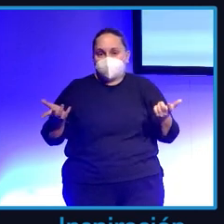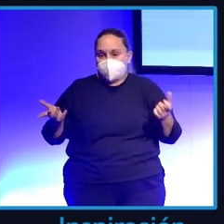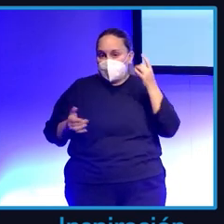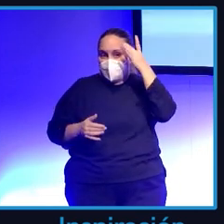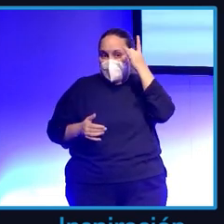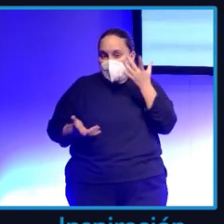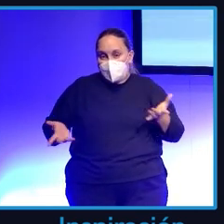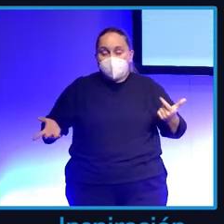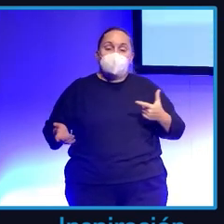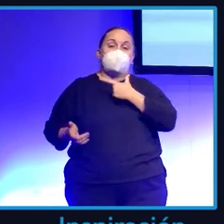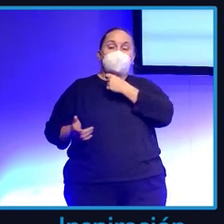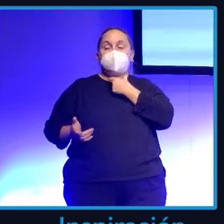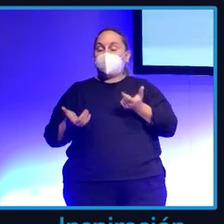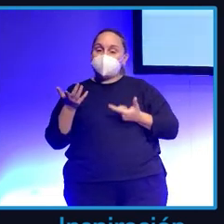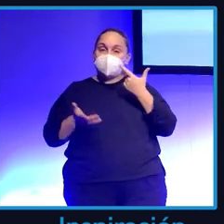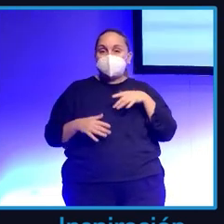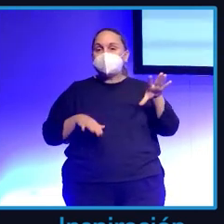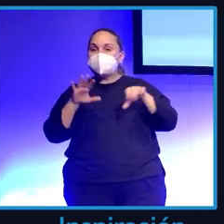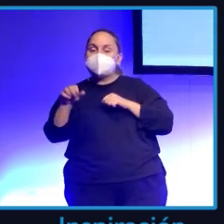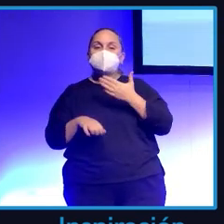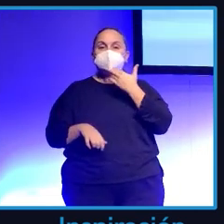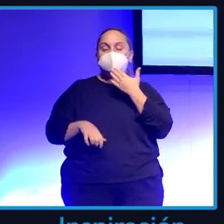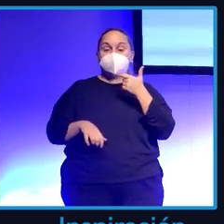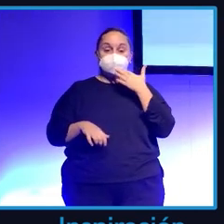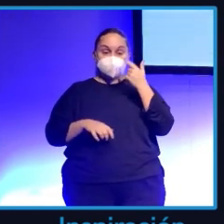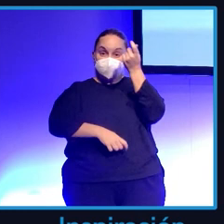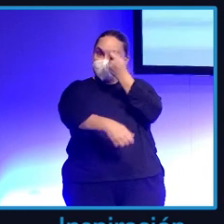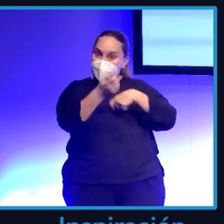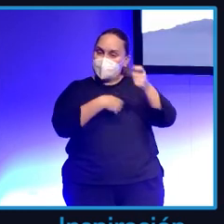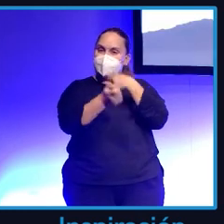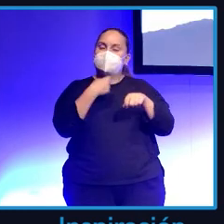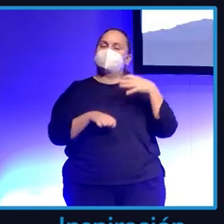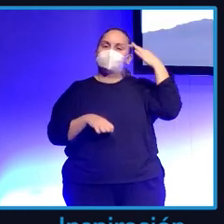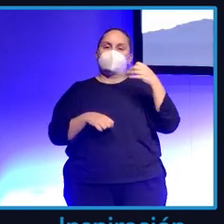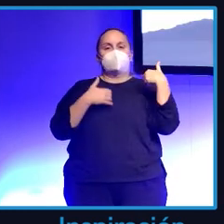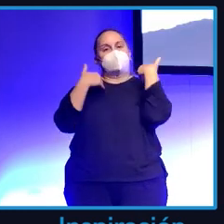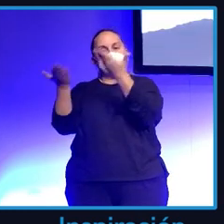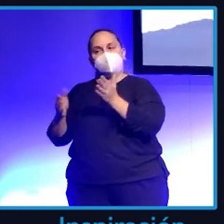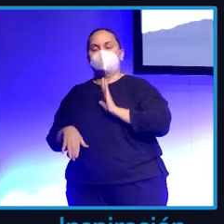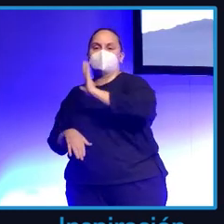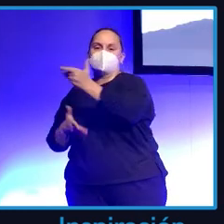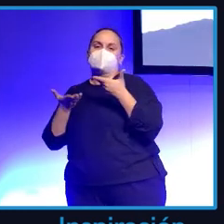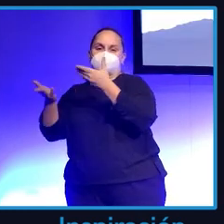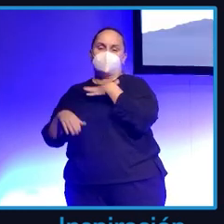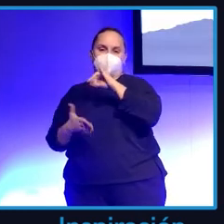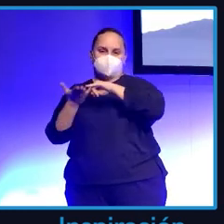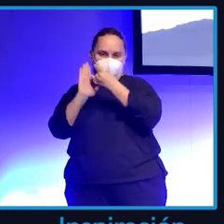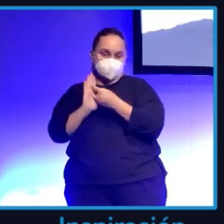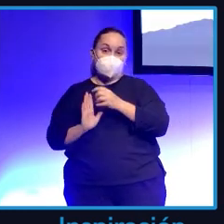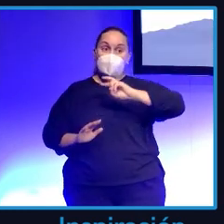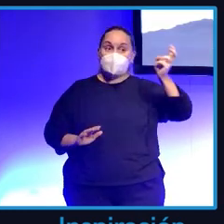pero eso conecta, hace gracia y es divertido. probablemente con un producto como ese sí que podamos ayudar a este proyecto y con otros no. Termino.